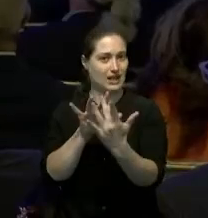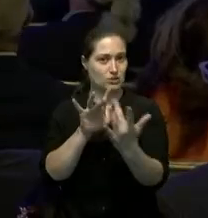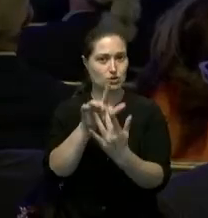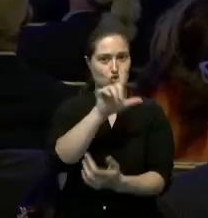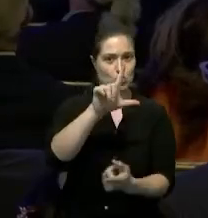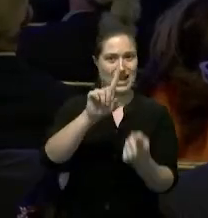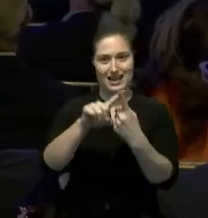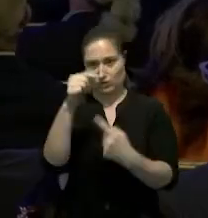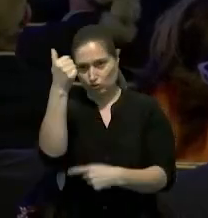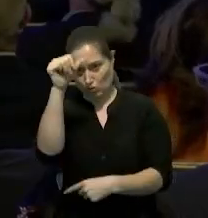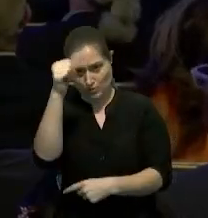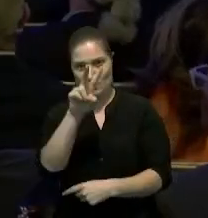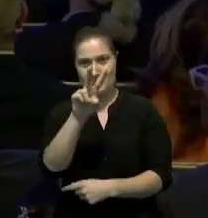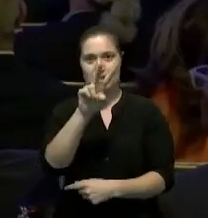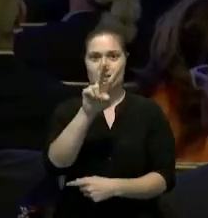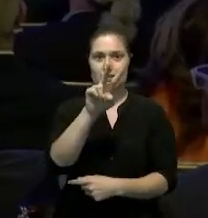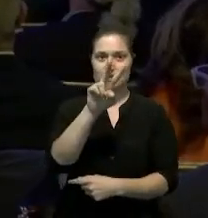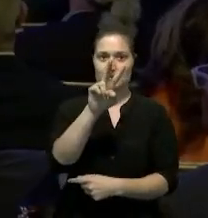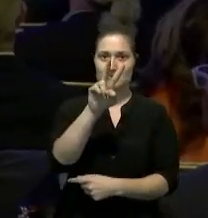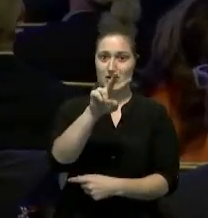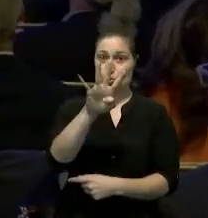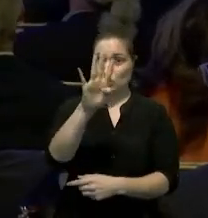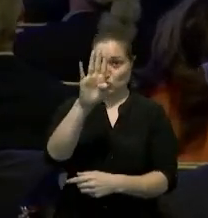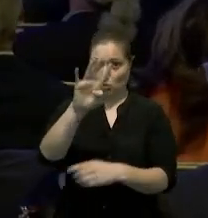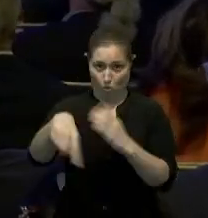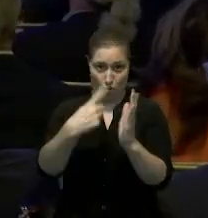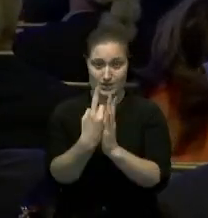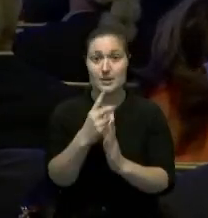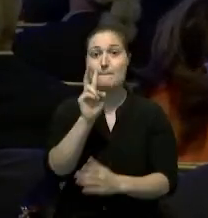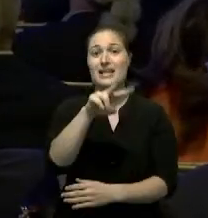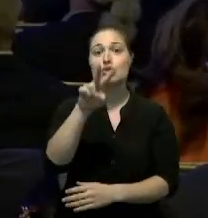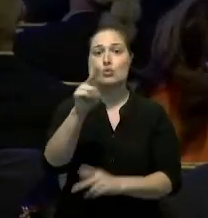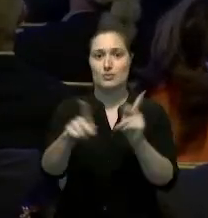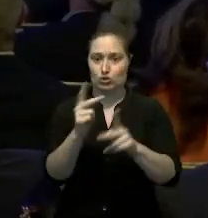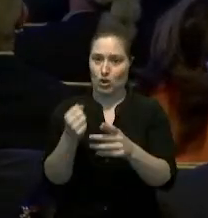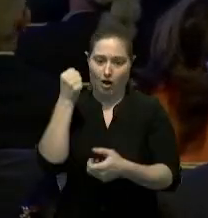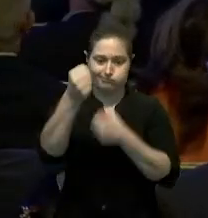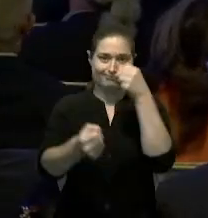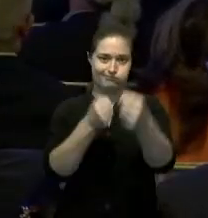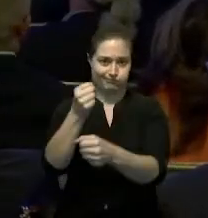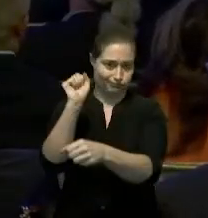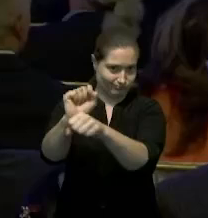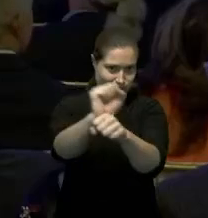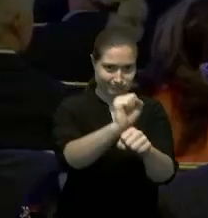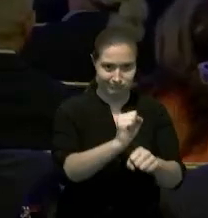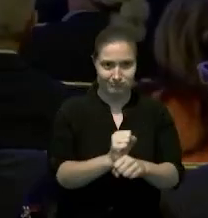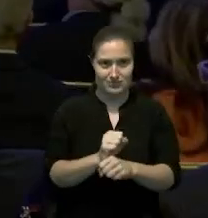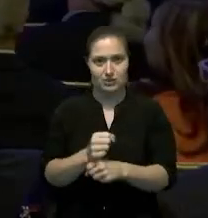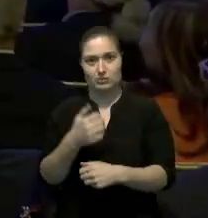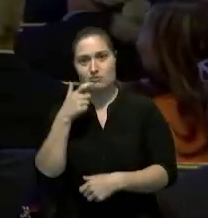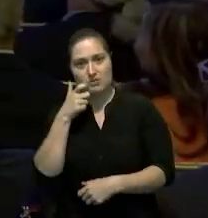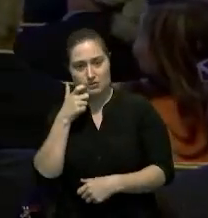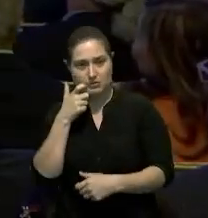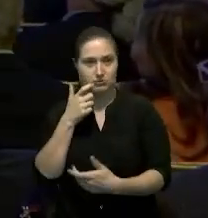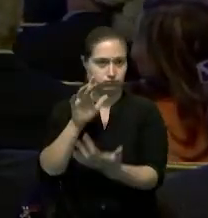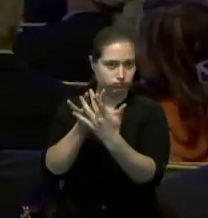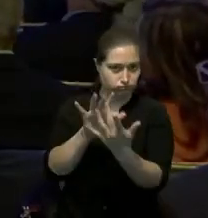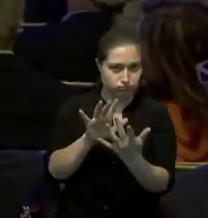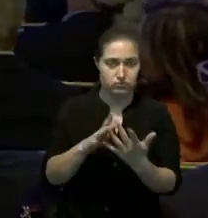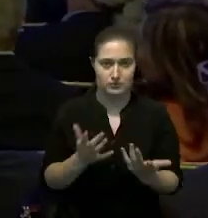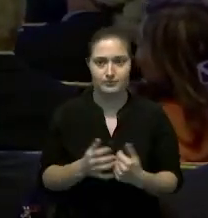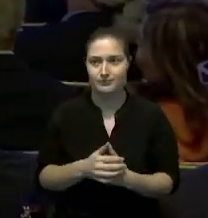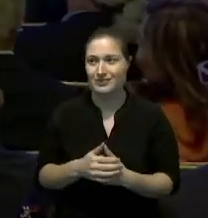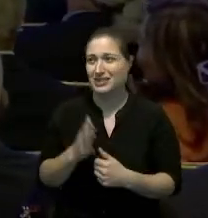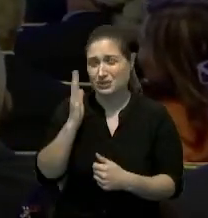a domingos y hemos aumentado 22 personas más a esas personas es importante que también eso se sirve se hace referencia porque sabemos lo